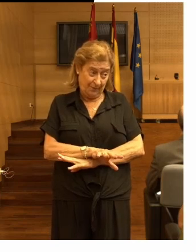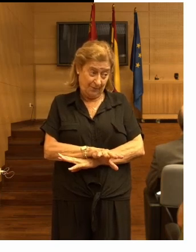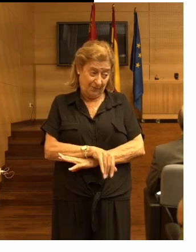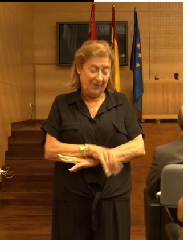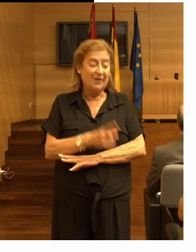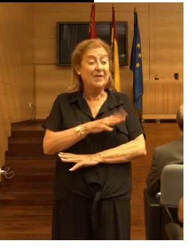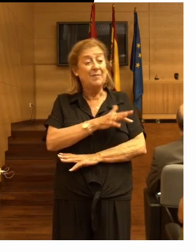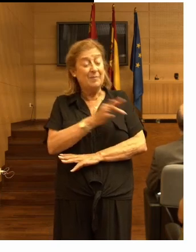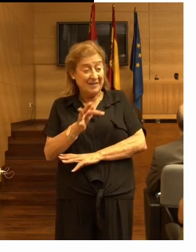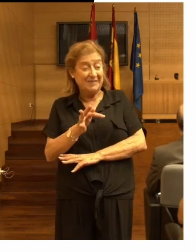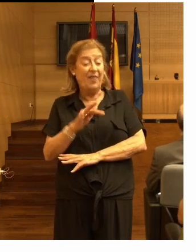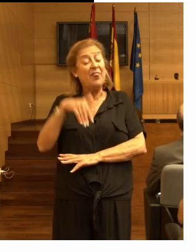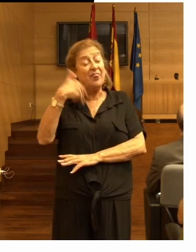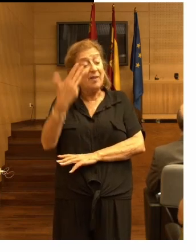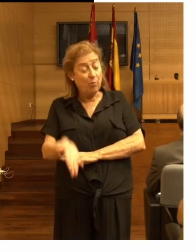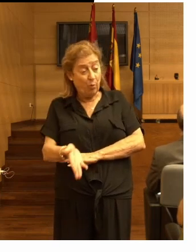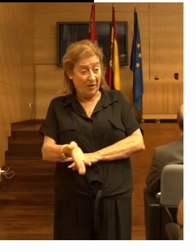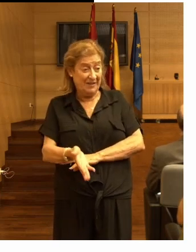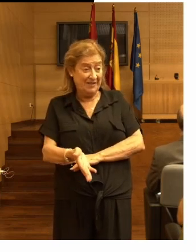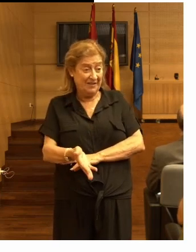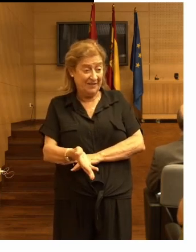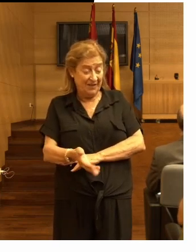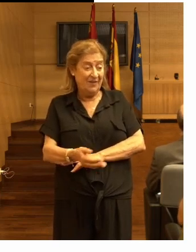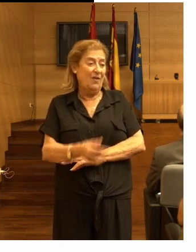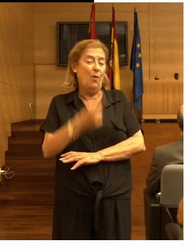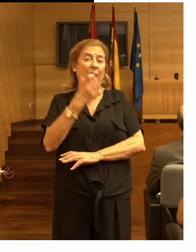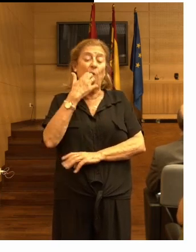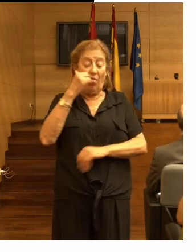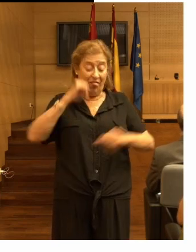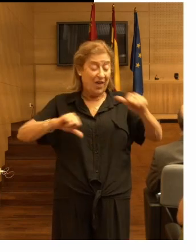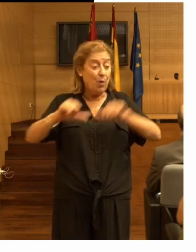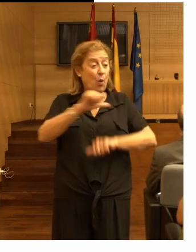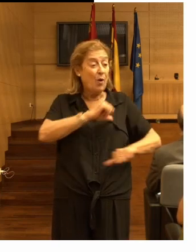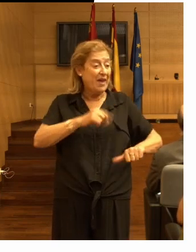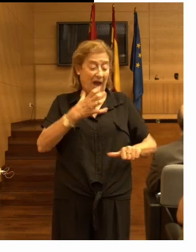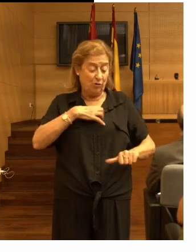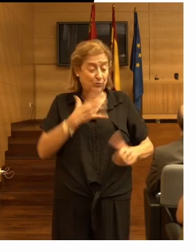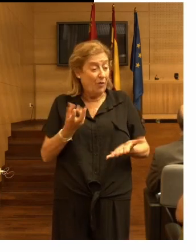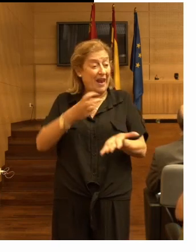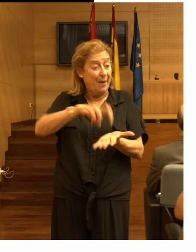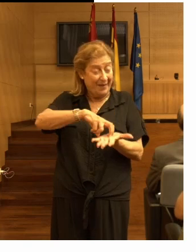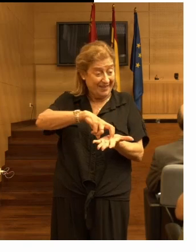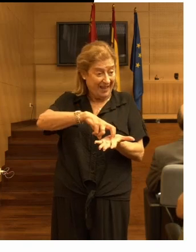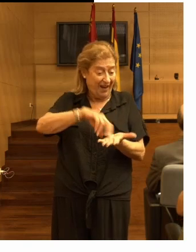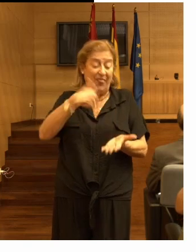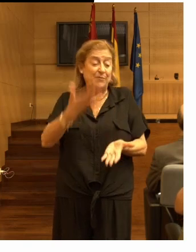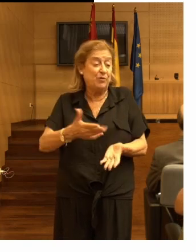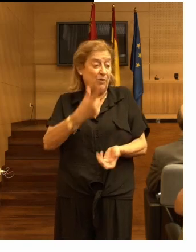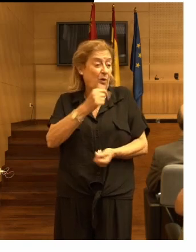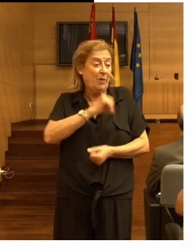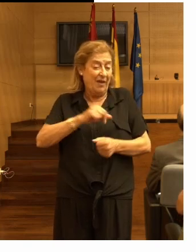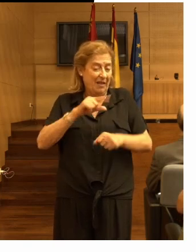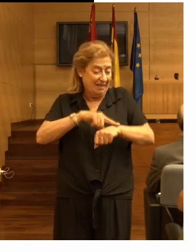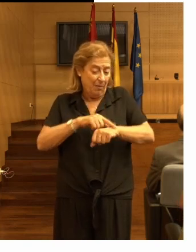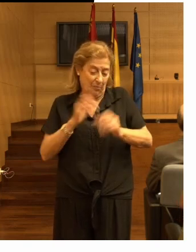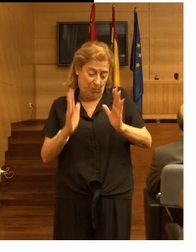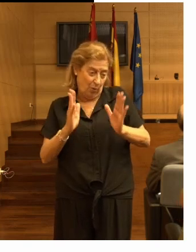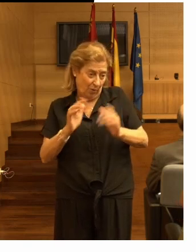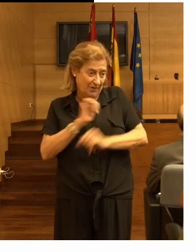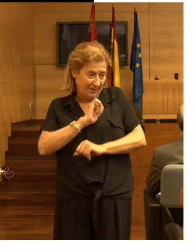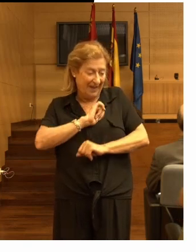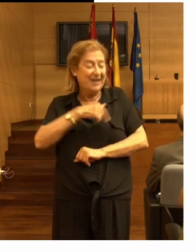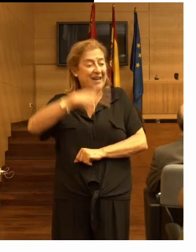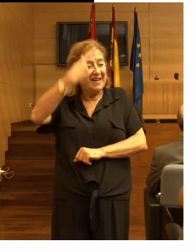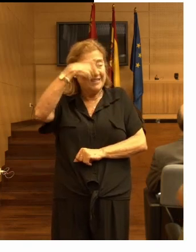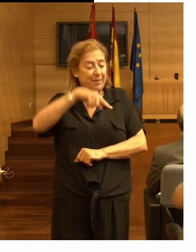incluso después de una cirugía no poder levantarse después de un tiempo sabemos